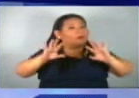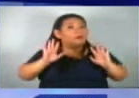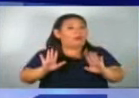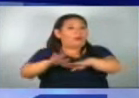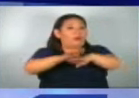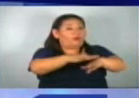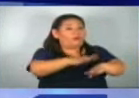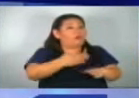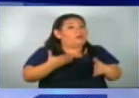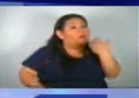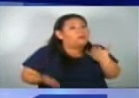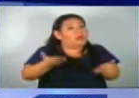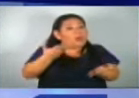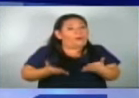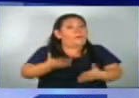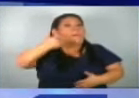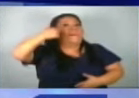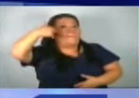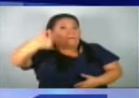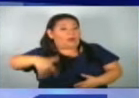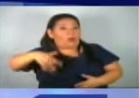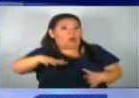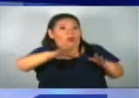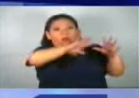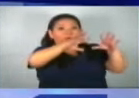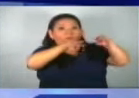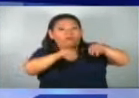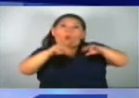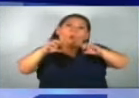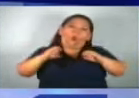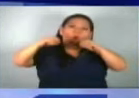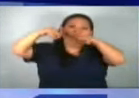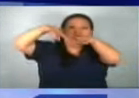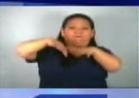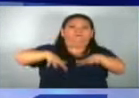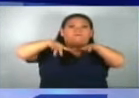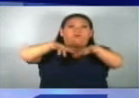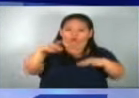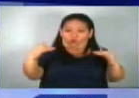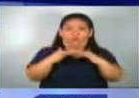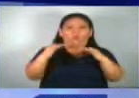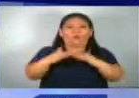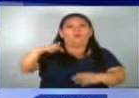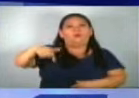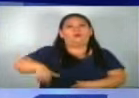podría provocar riesgos de desbordamiento de ríos y desplazamientos como los que hemos tenido.